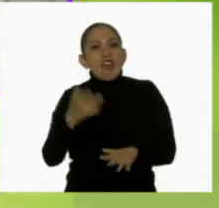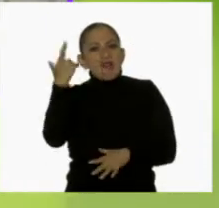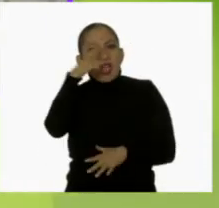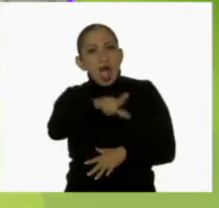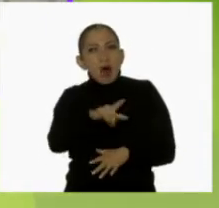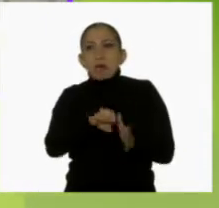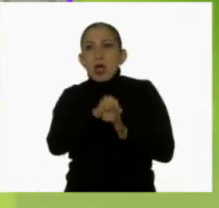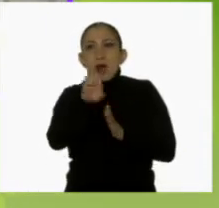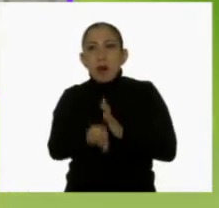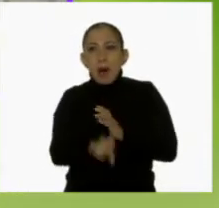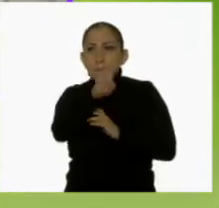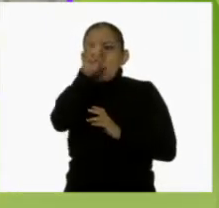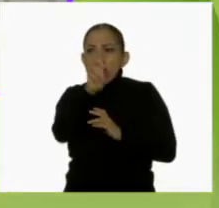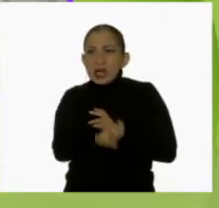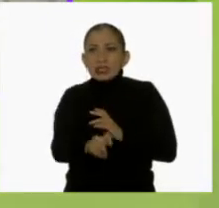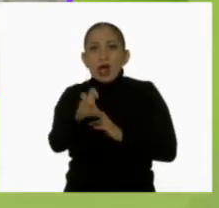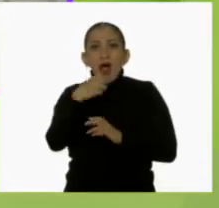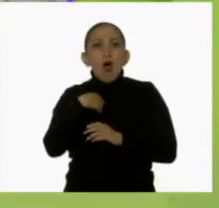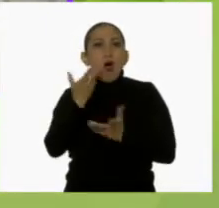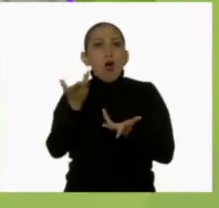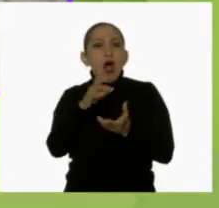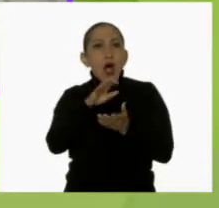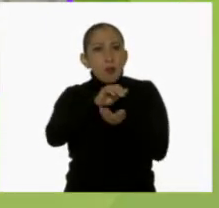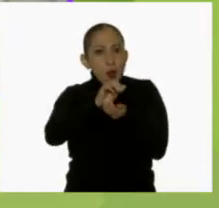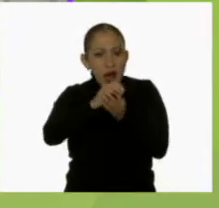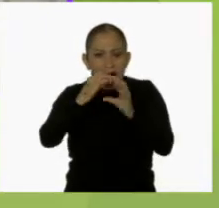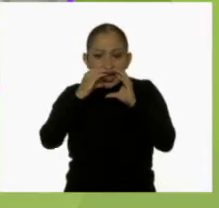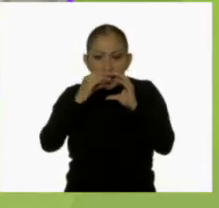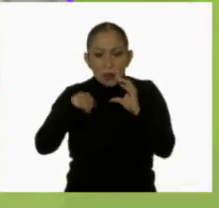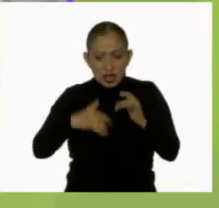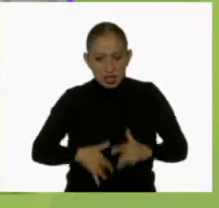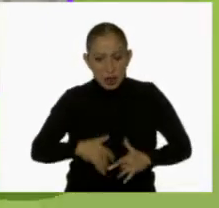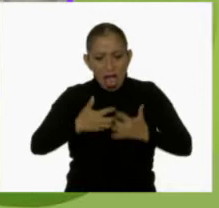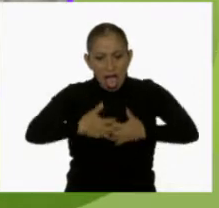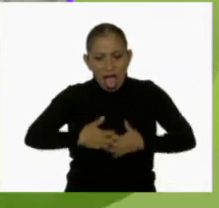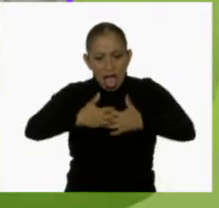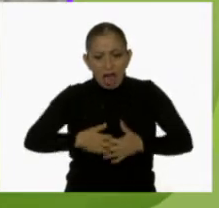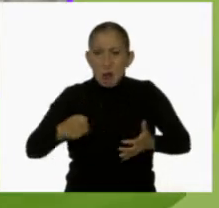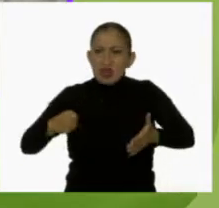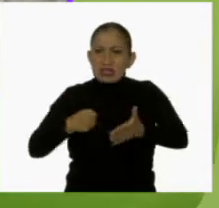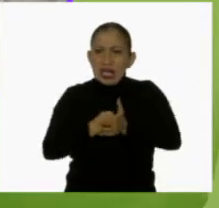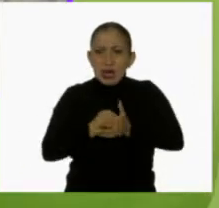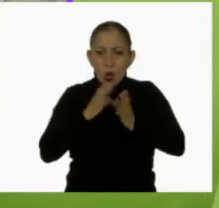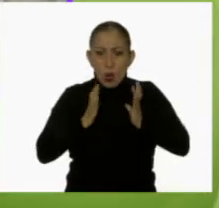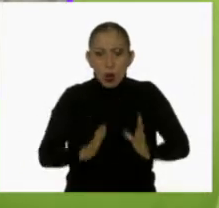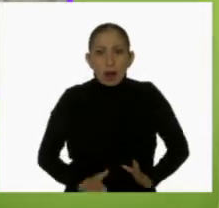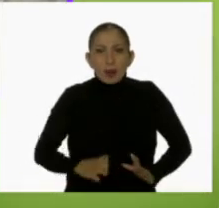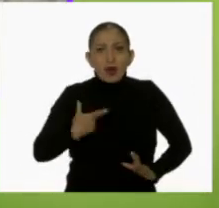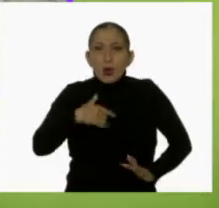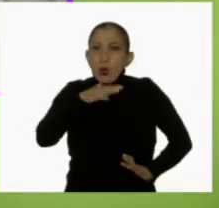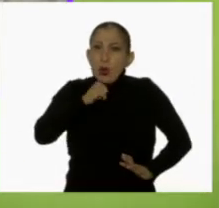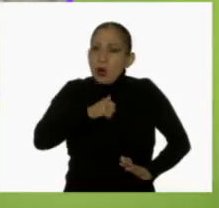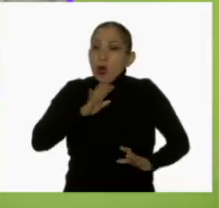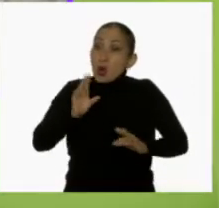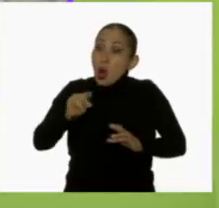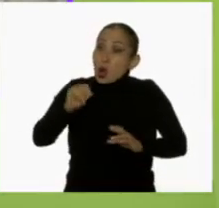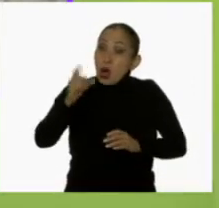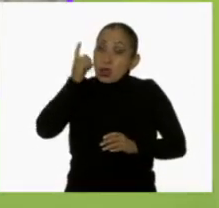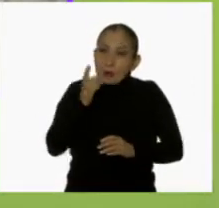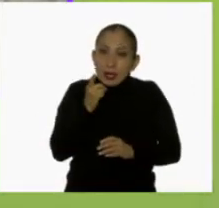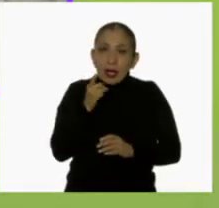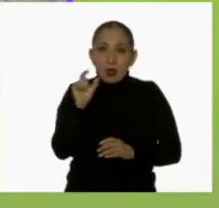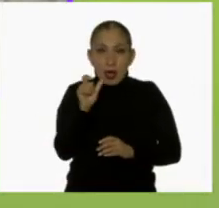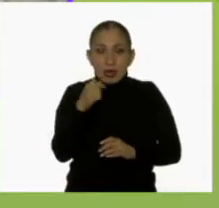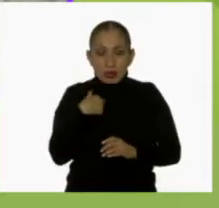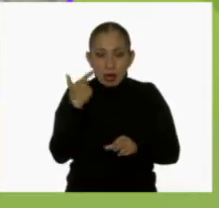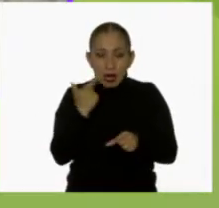Algo como pizzas o hamburguesas. Sentía como si mi estómago estuviera muy lleno y mi cuerpo me impedía que no me acostara. Desde que me